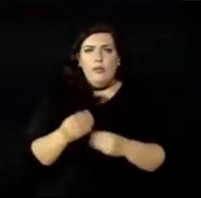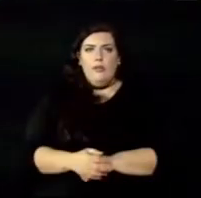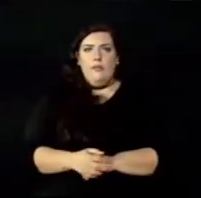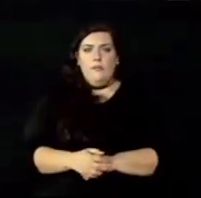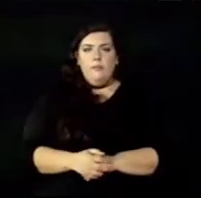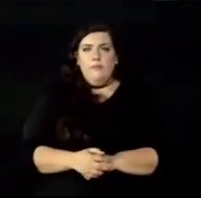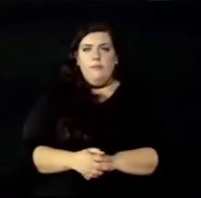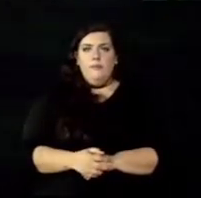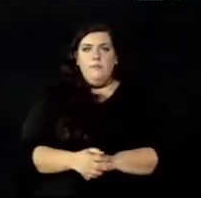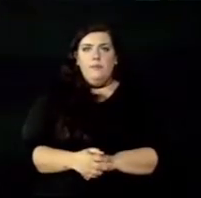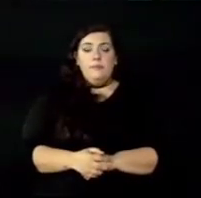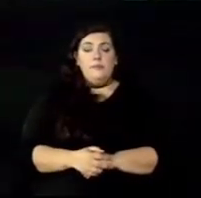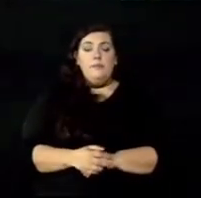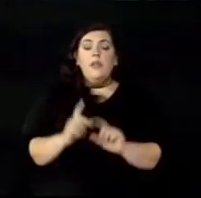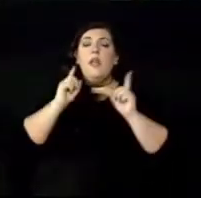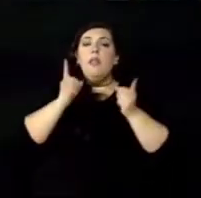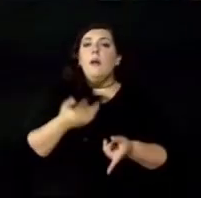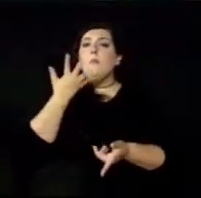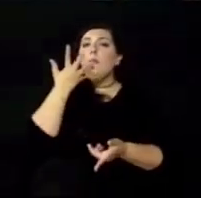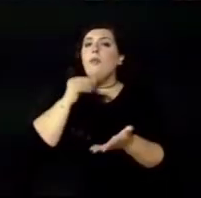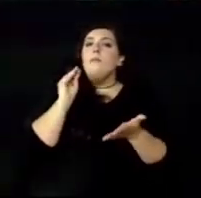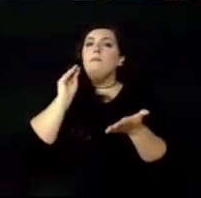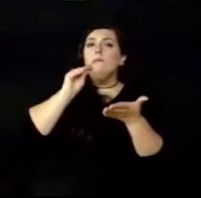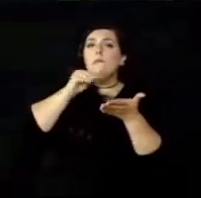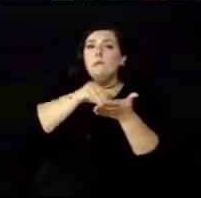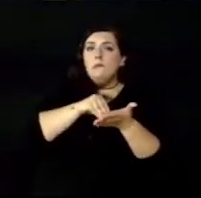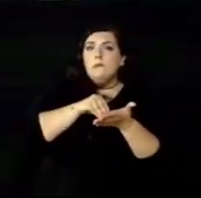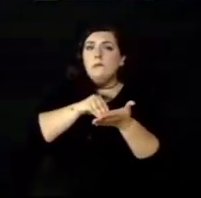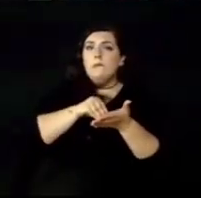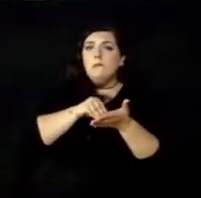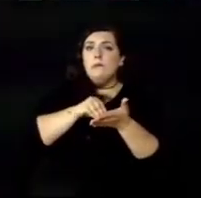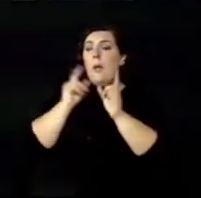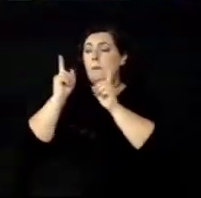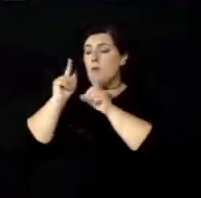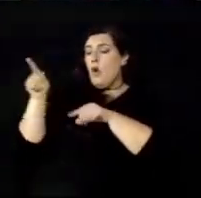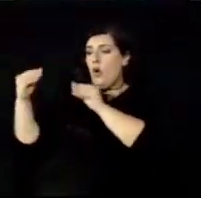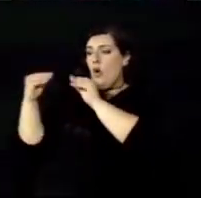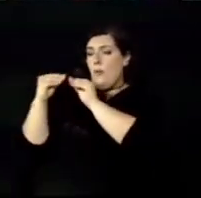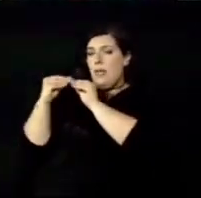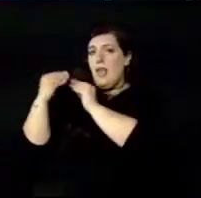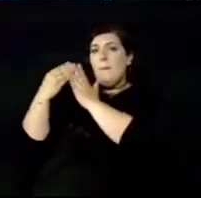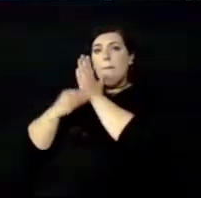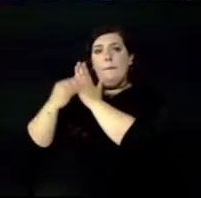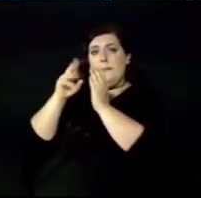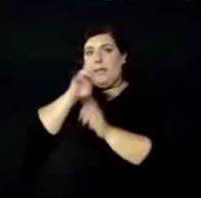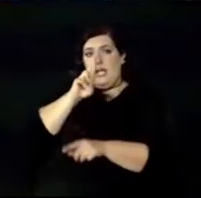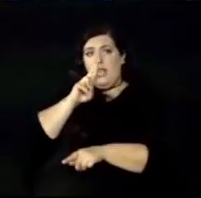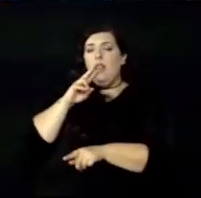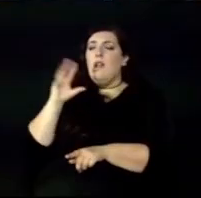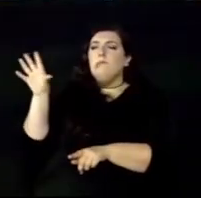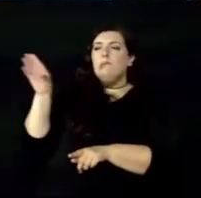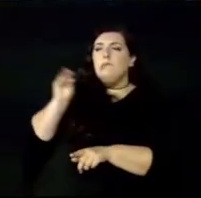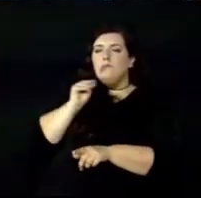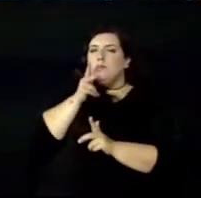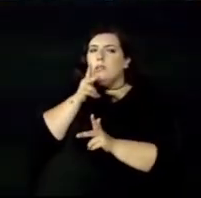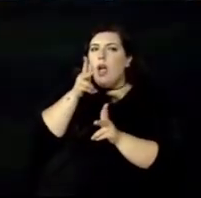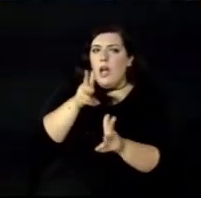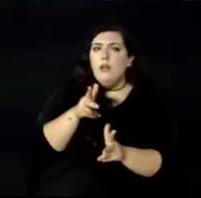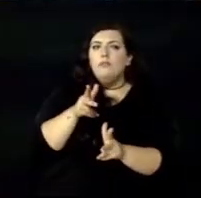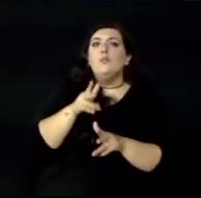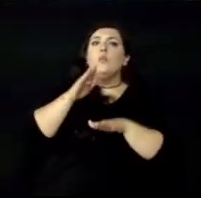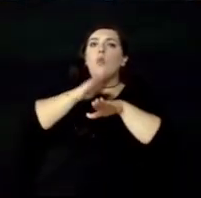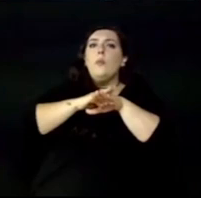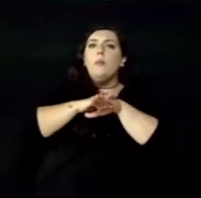secretaria ejecutiva de la Comisión Económica para América Latina y el Caribe, CEPAL. La pandemia creo que afectó gravemente